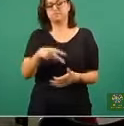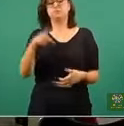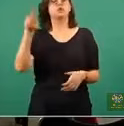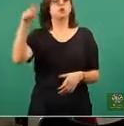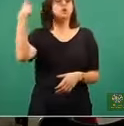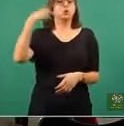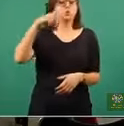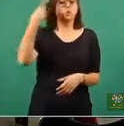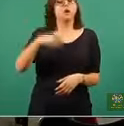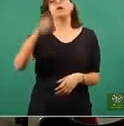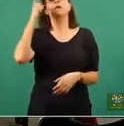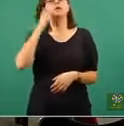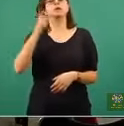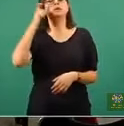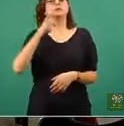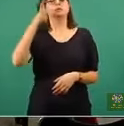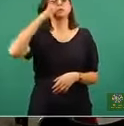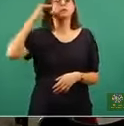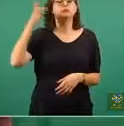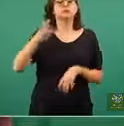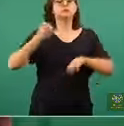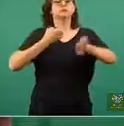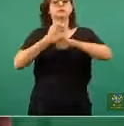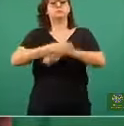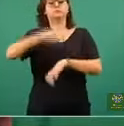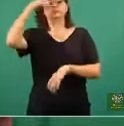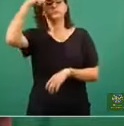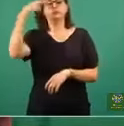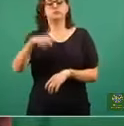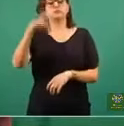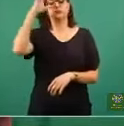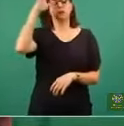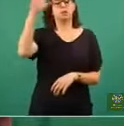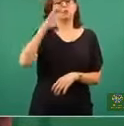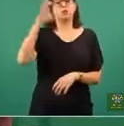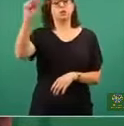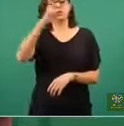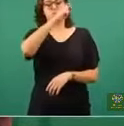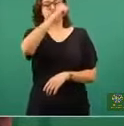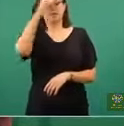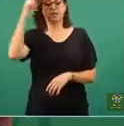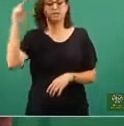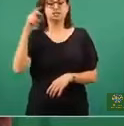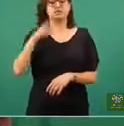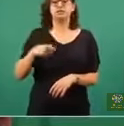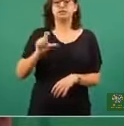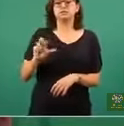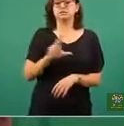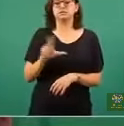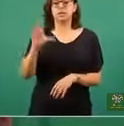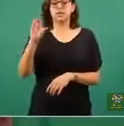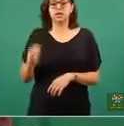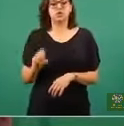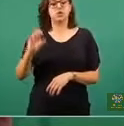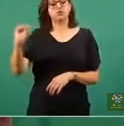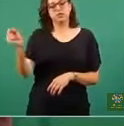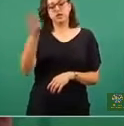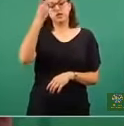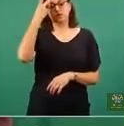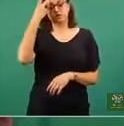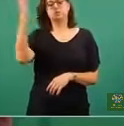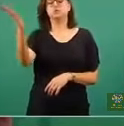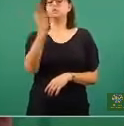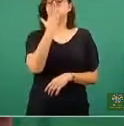Durango, Guerrero, Hidalgo, Estado de México, Morelos, Nayarit, Quintana Roo, San Luis Potosí,